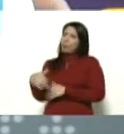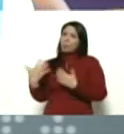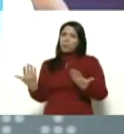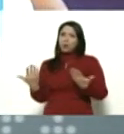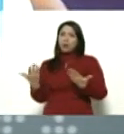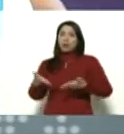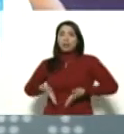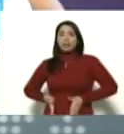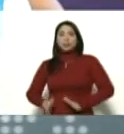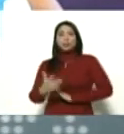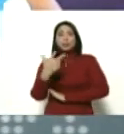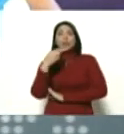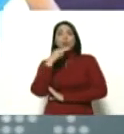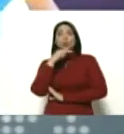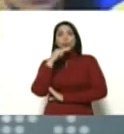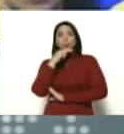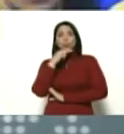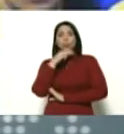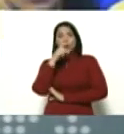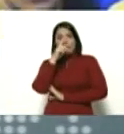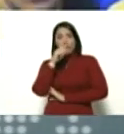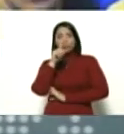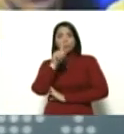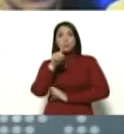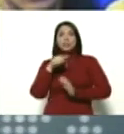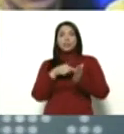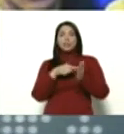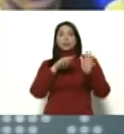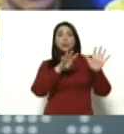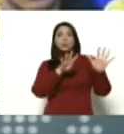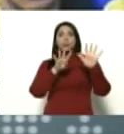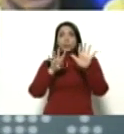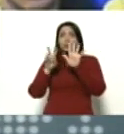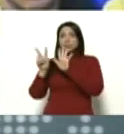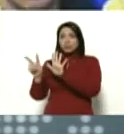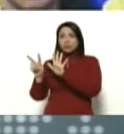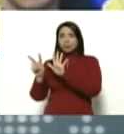Nació el 3 de octubre del año 1997, hace poquito, Silvia.